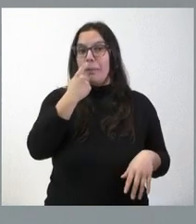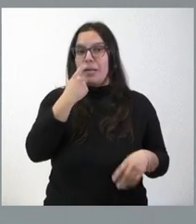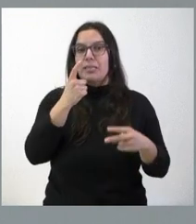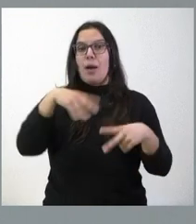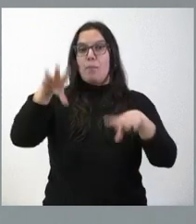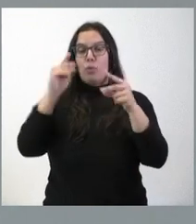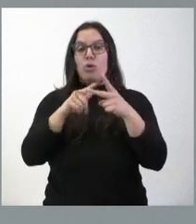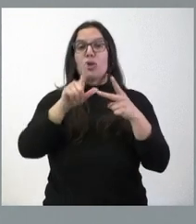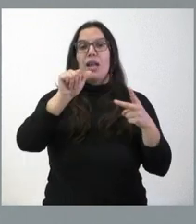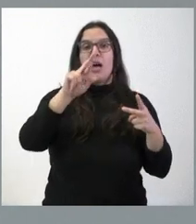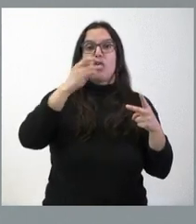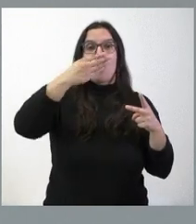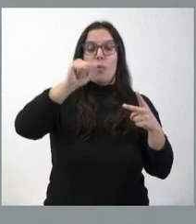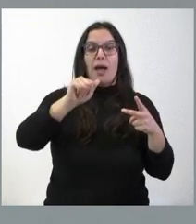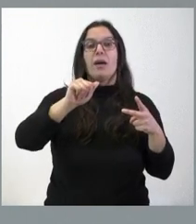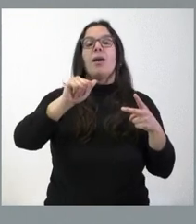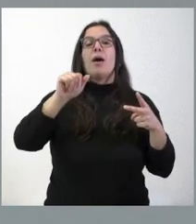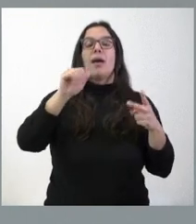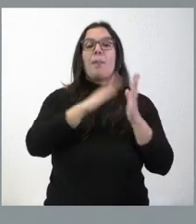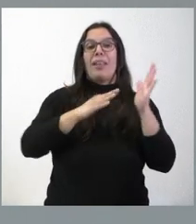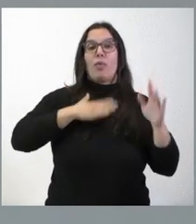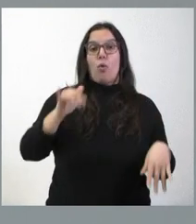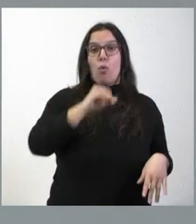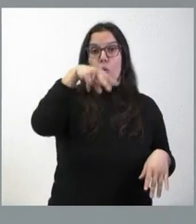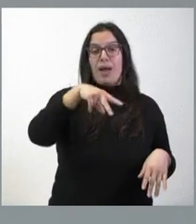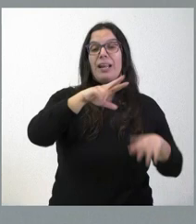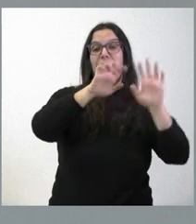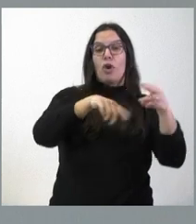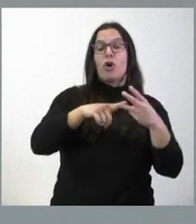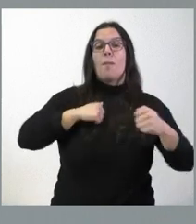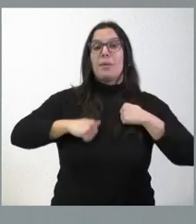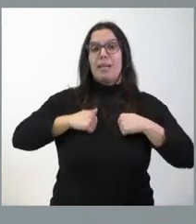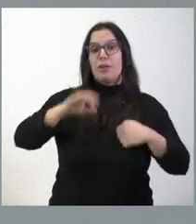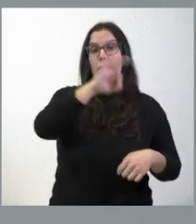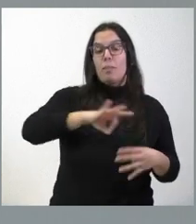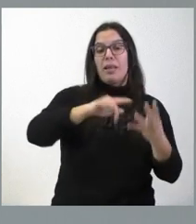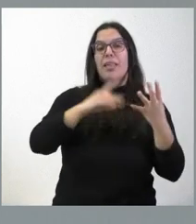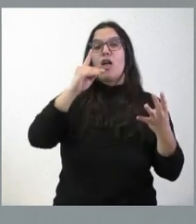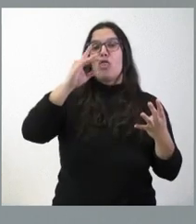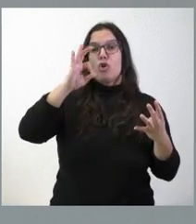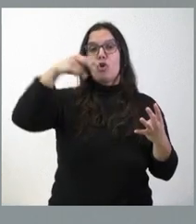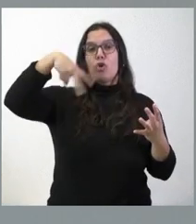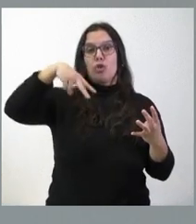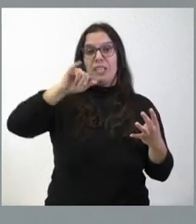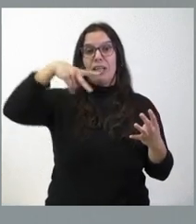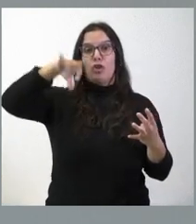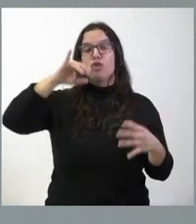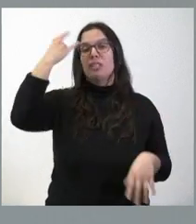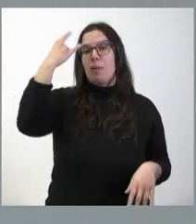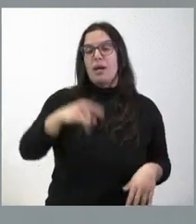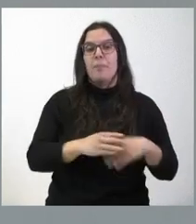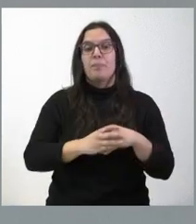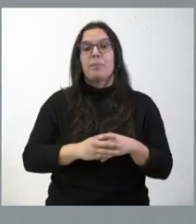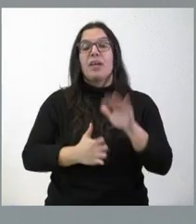La Robla y Valencia de Don Juan en León, Venta de Baños en Palencia y Doñinos en Salamanca. La Federación de